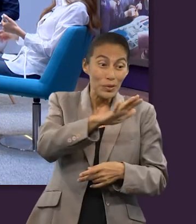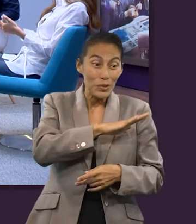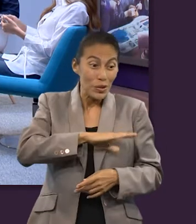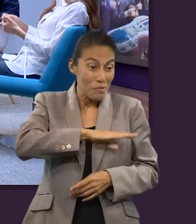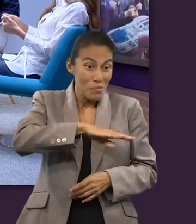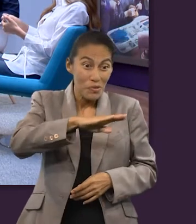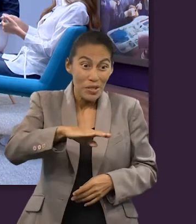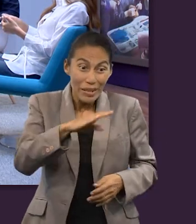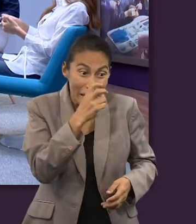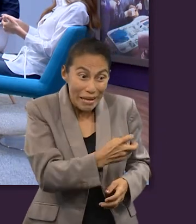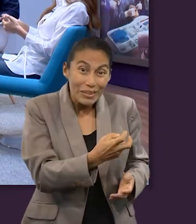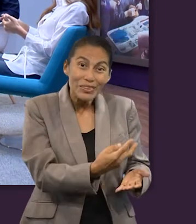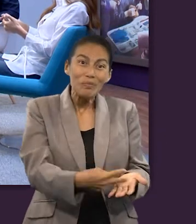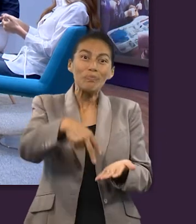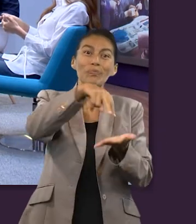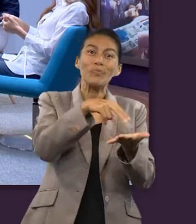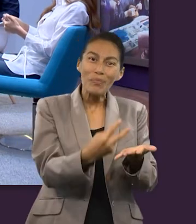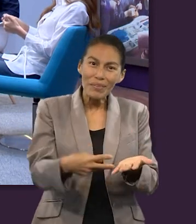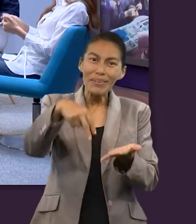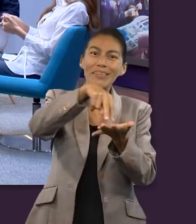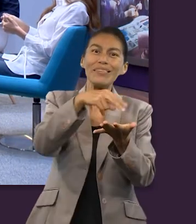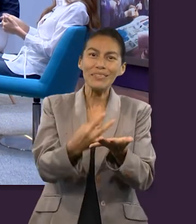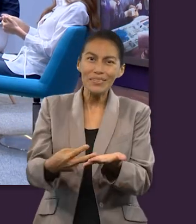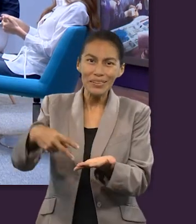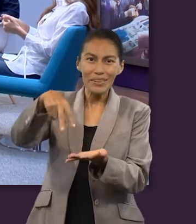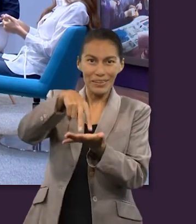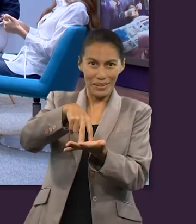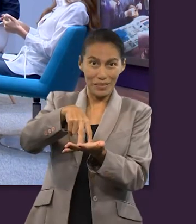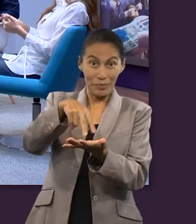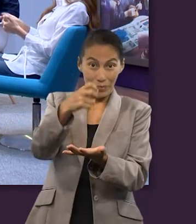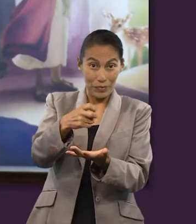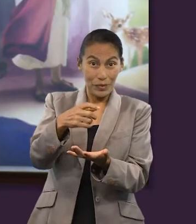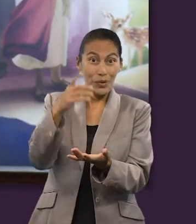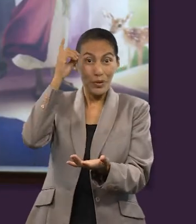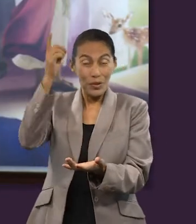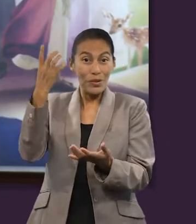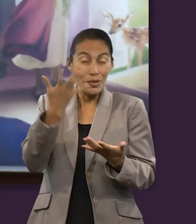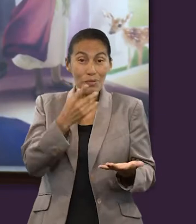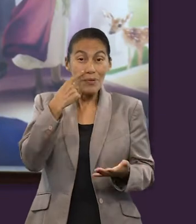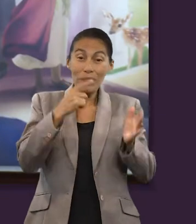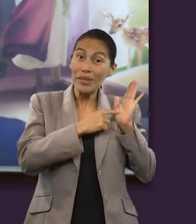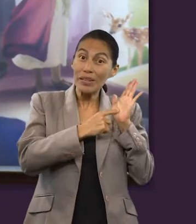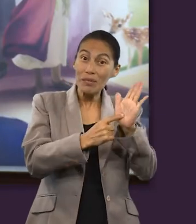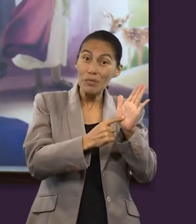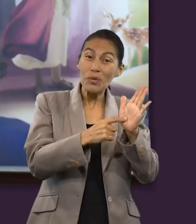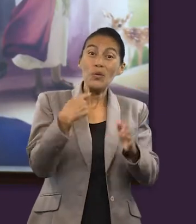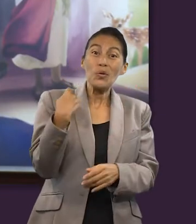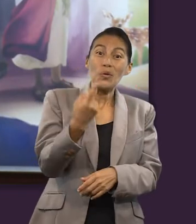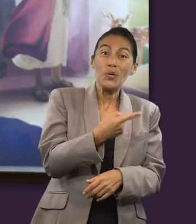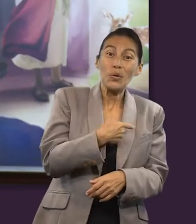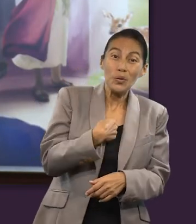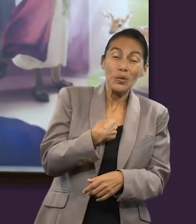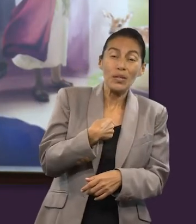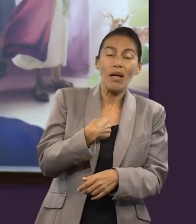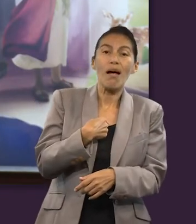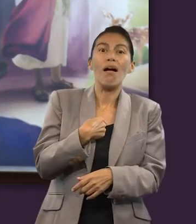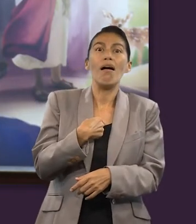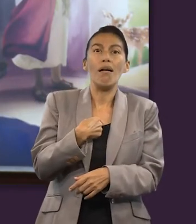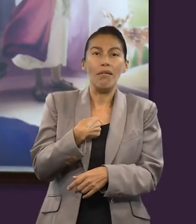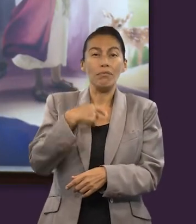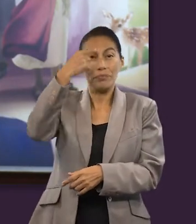Es básicamente un acto que Dios lo hizo en favor y para dar un testimonio más